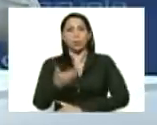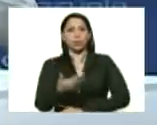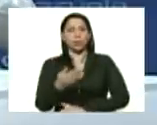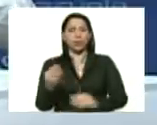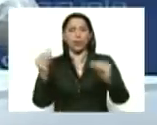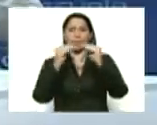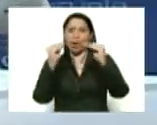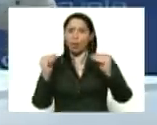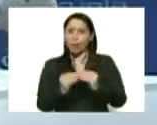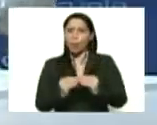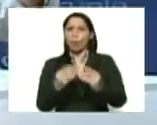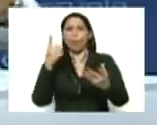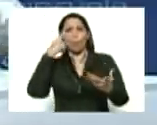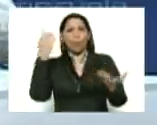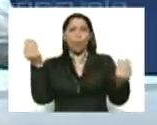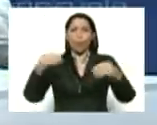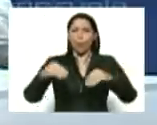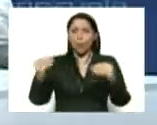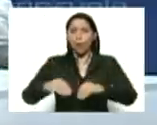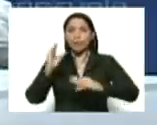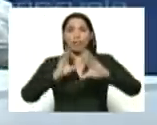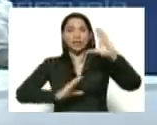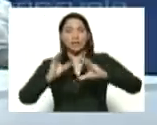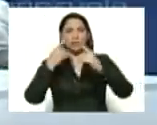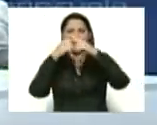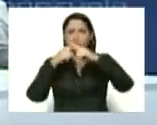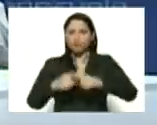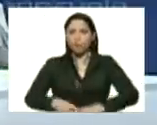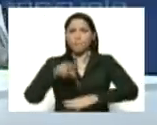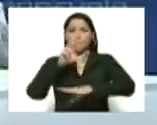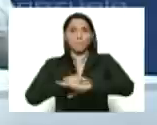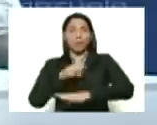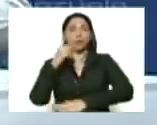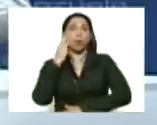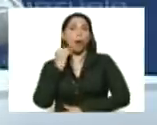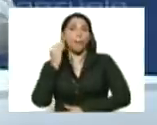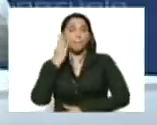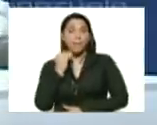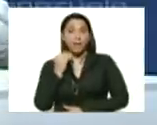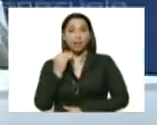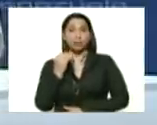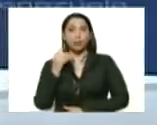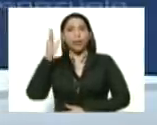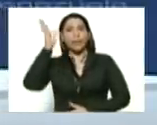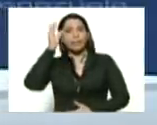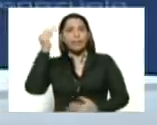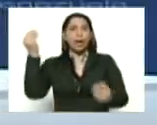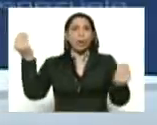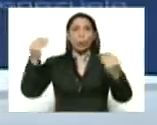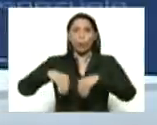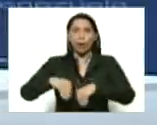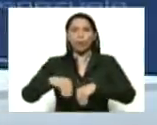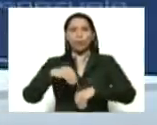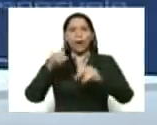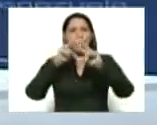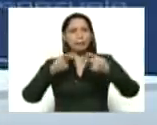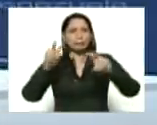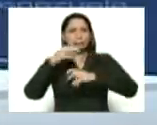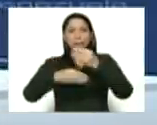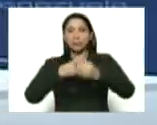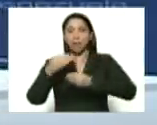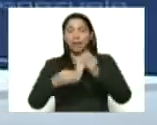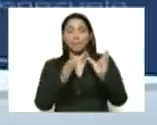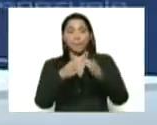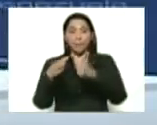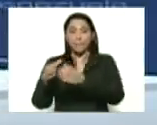científicos, a los estadísticos, a los médicos, a los expertos. De acuerdo al análisis que hacen los equipos. Estamos